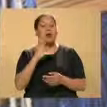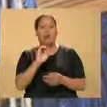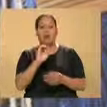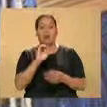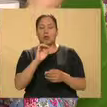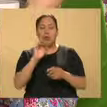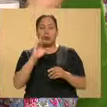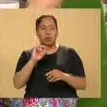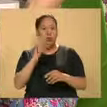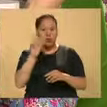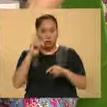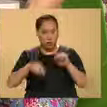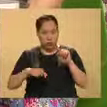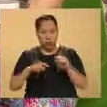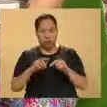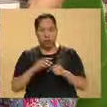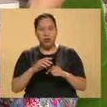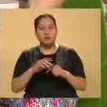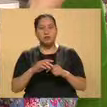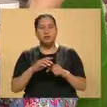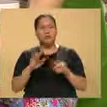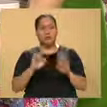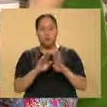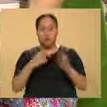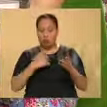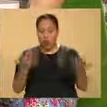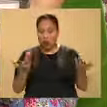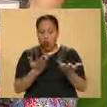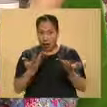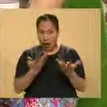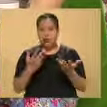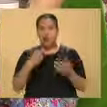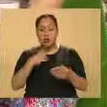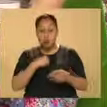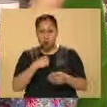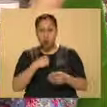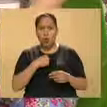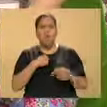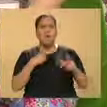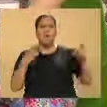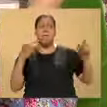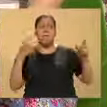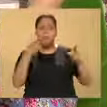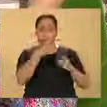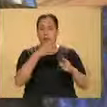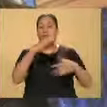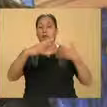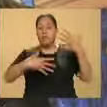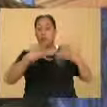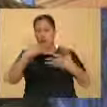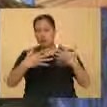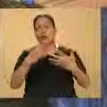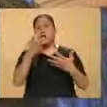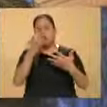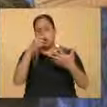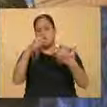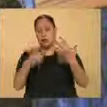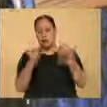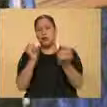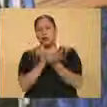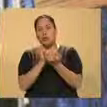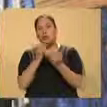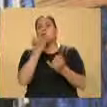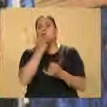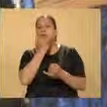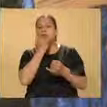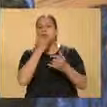accionar, hacer, ejercer, ejercer violencia, obviamente es una forma de violencia, ¿no? Perdón por la